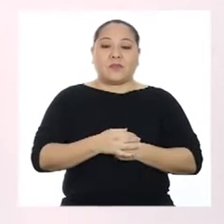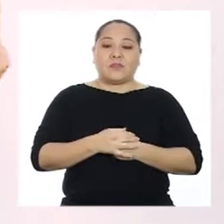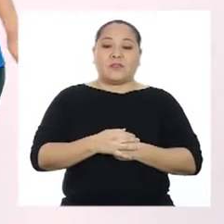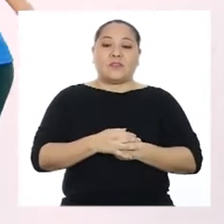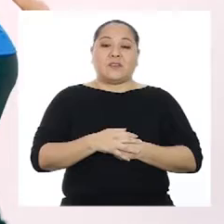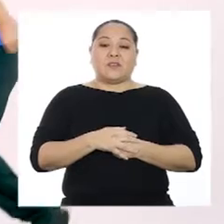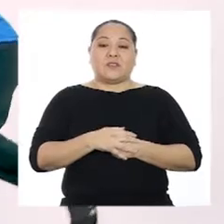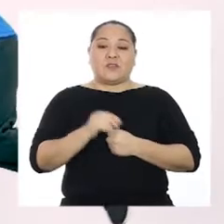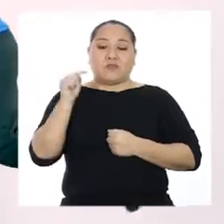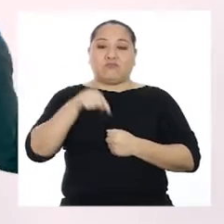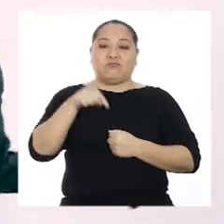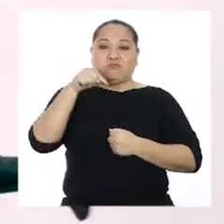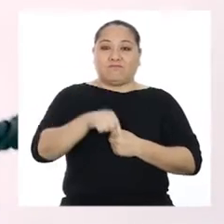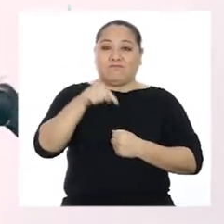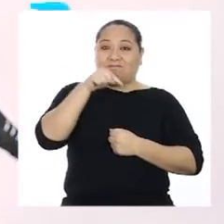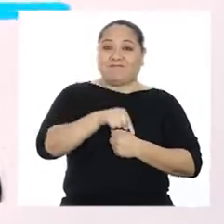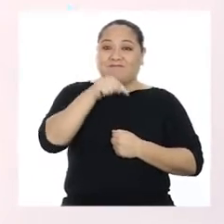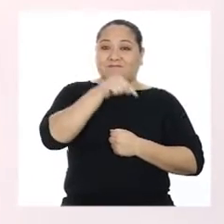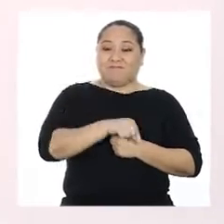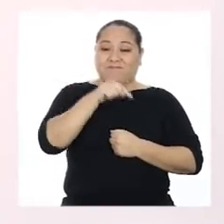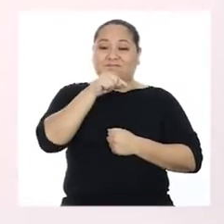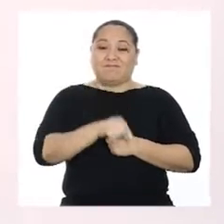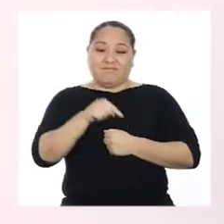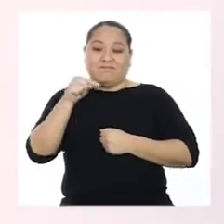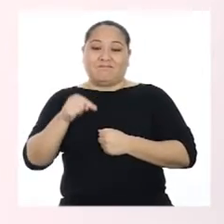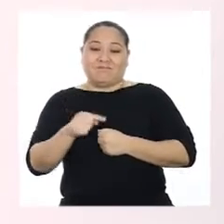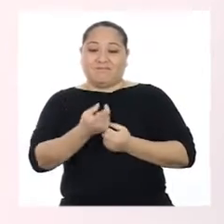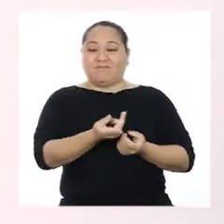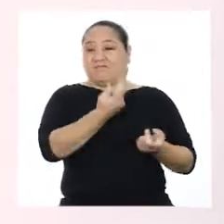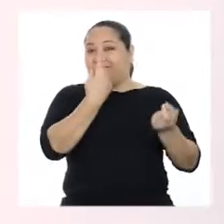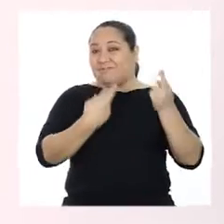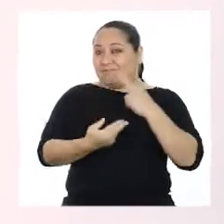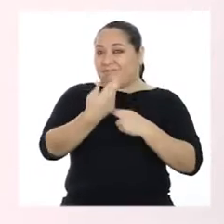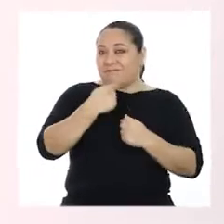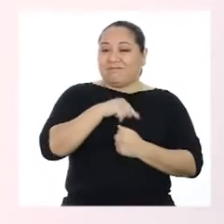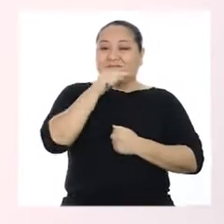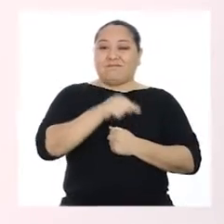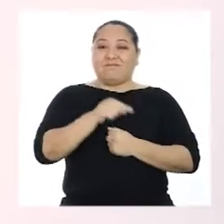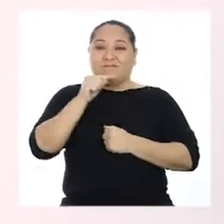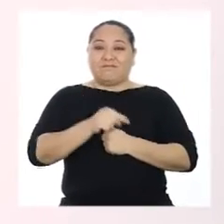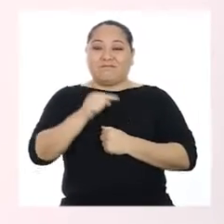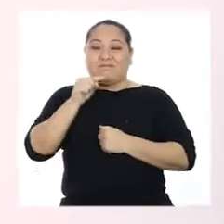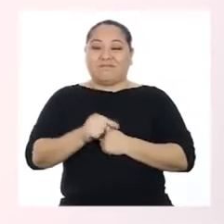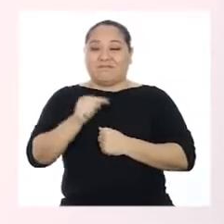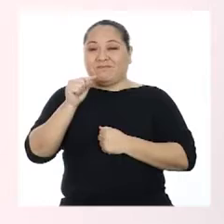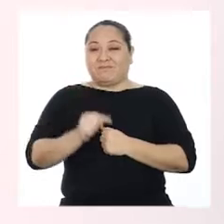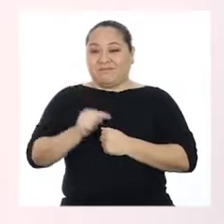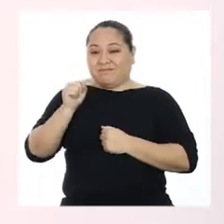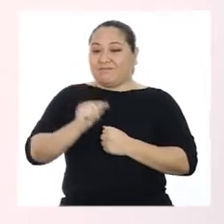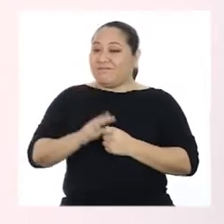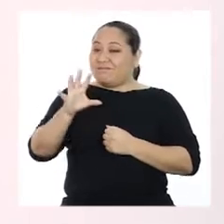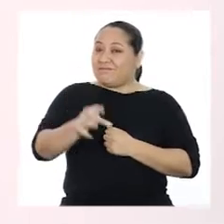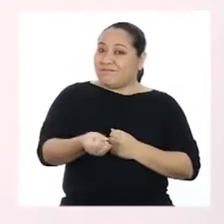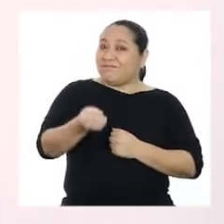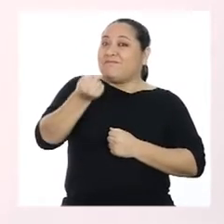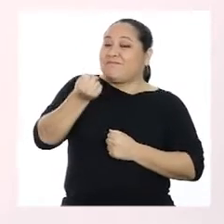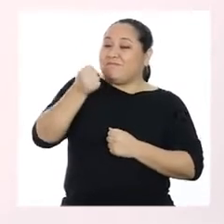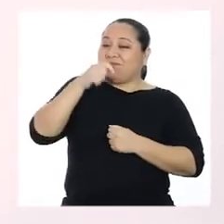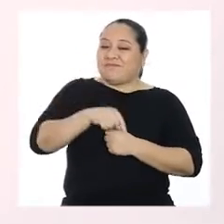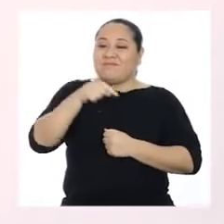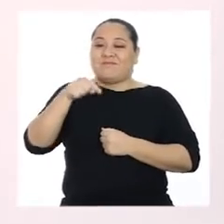poco más rápido. Va. Y... Ah. Ah. Ah. Y... ¿Cómo? Ah. Ah. Ah.